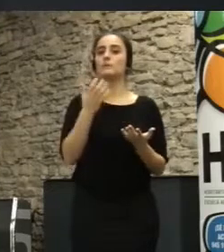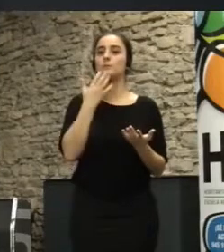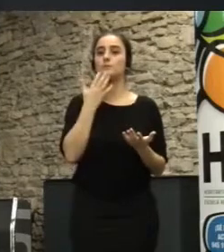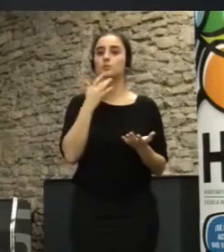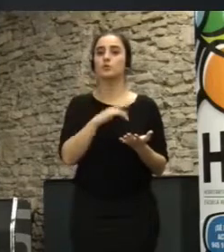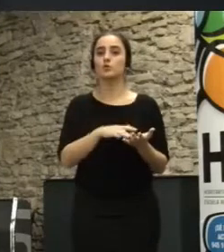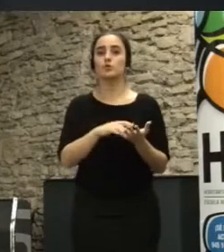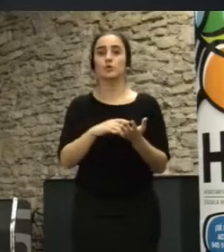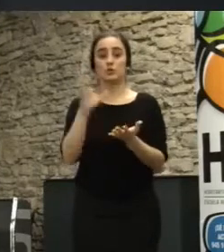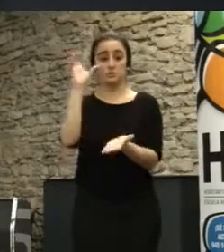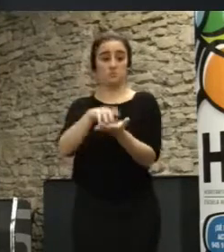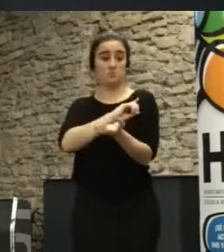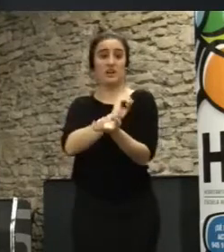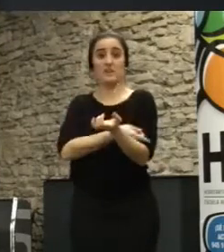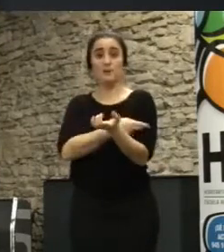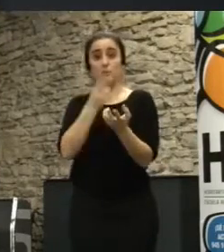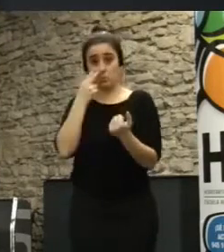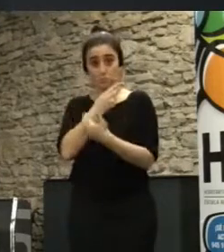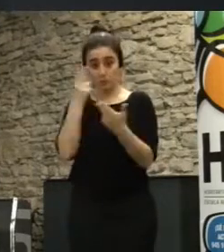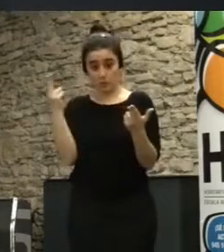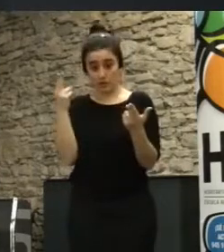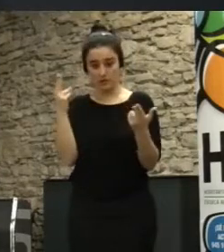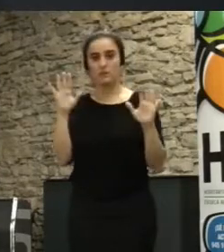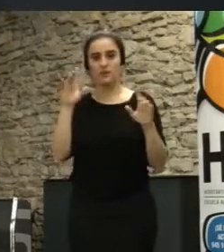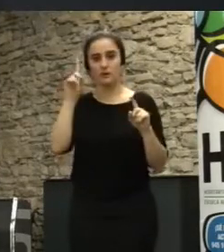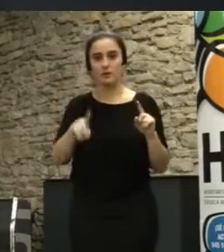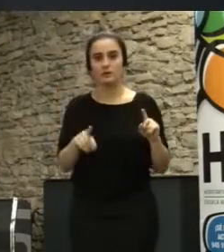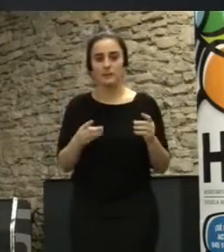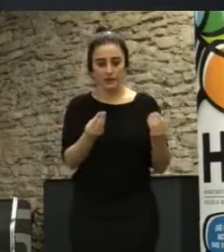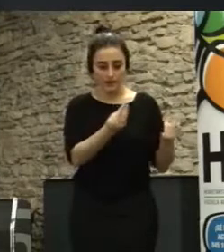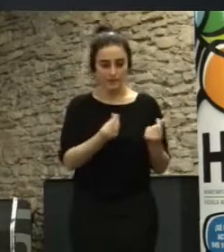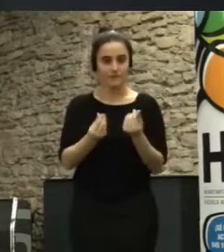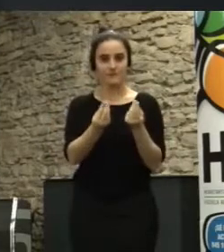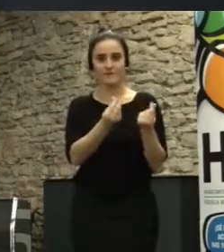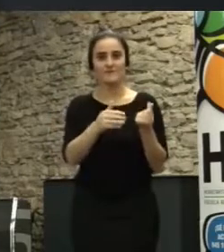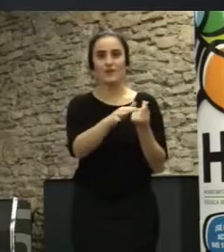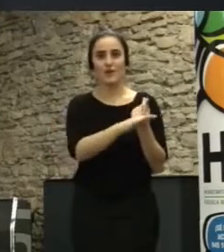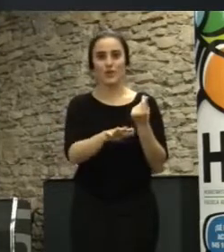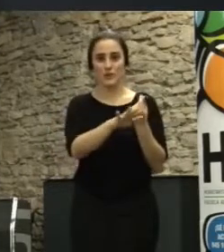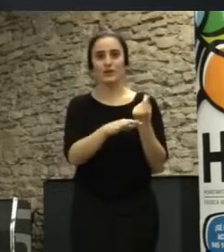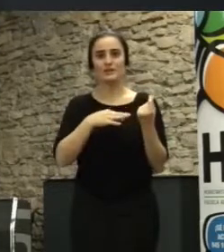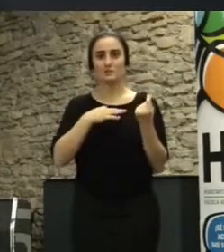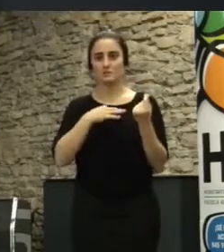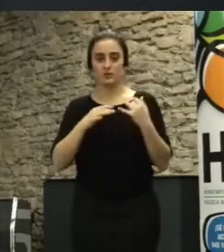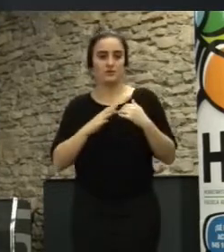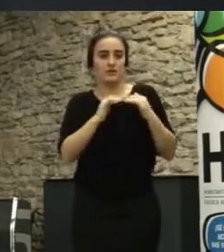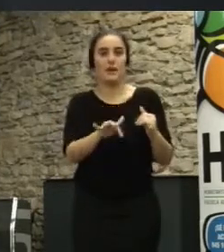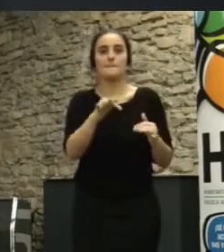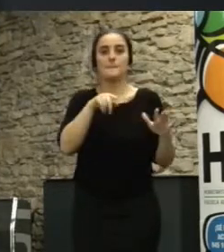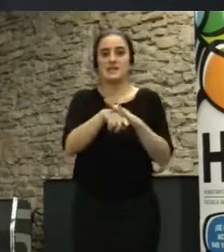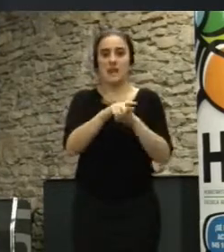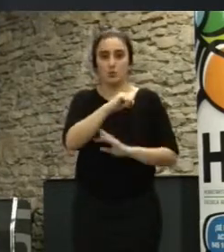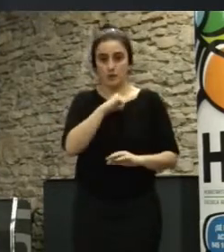es un polieportivo público pero con un cierto espíritu o espacio donde se pueda llegar y se puede autogestionar